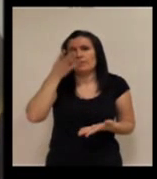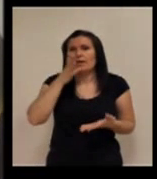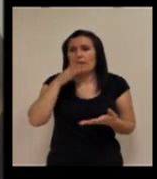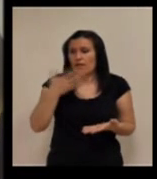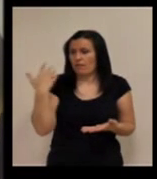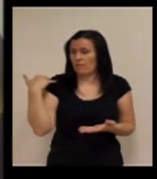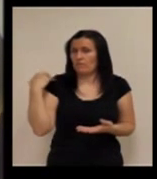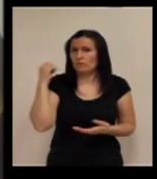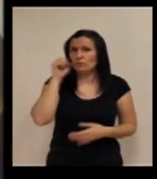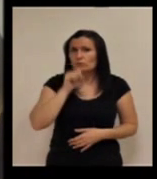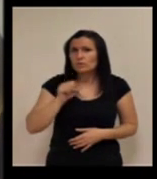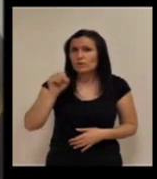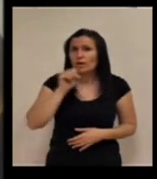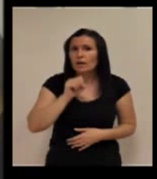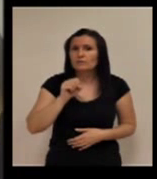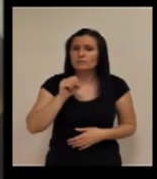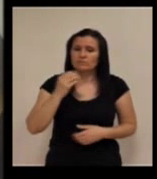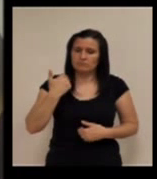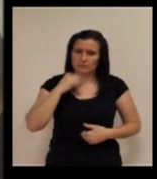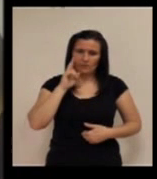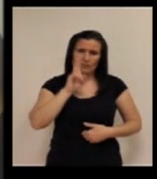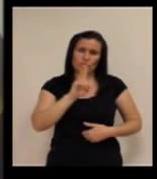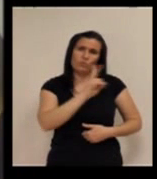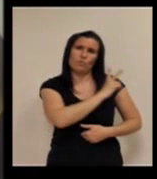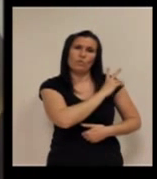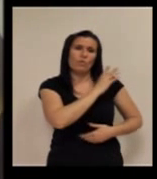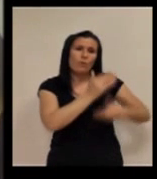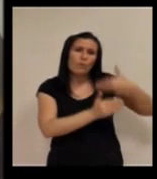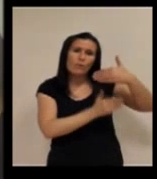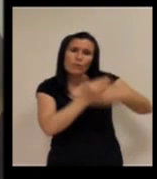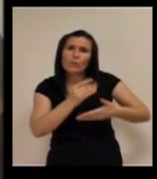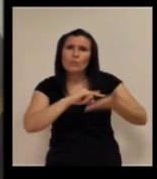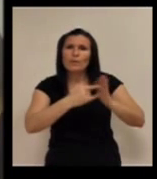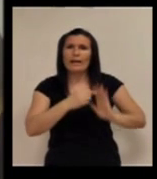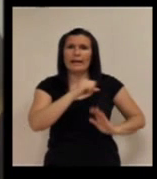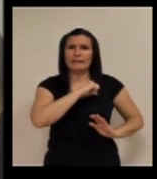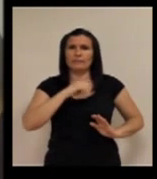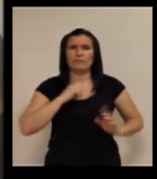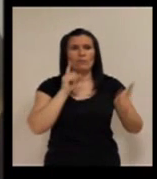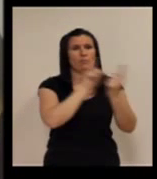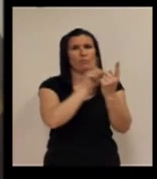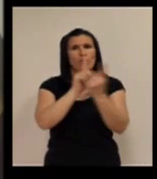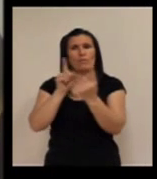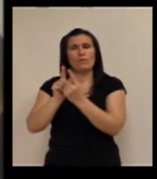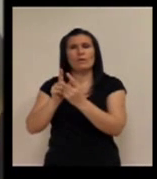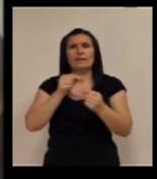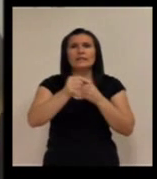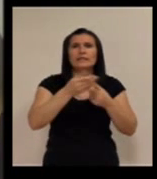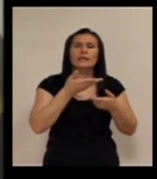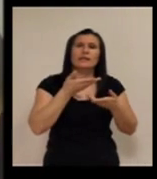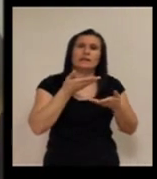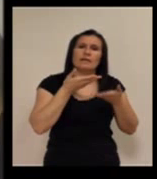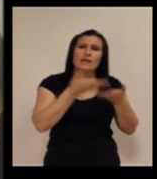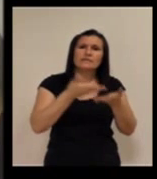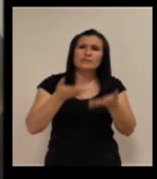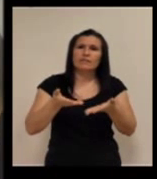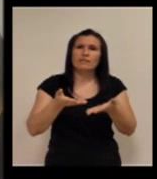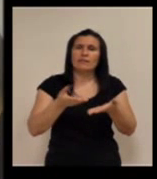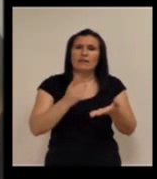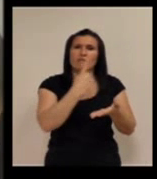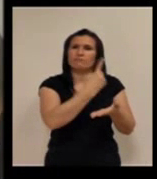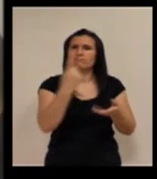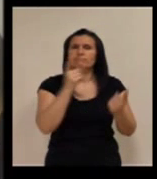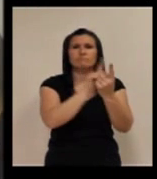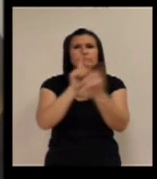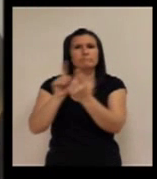que en estos años ha sido la evolución del plan individualizado de la atención, de la teleasistencia, porque estamos haciendo